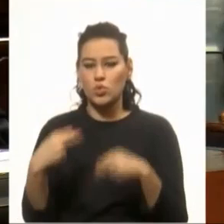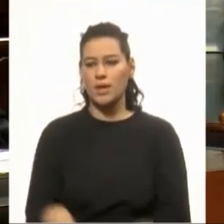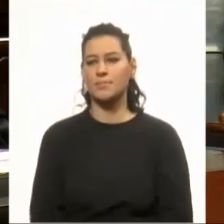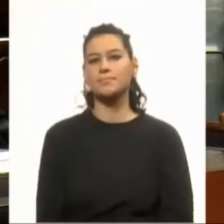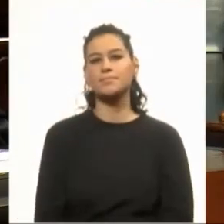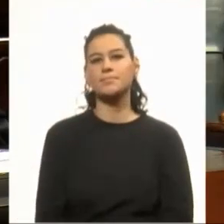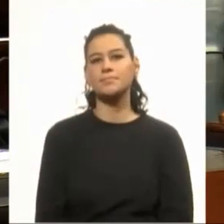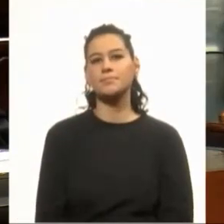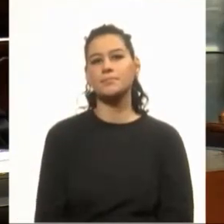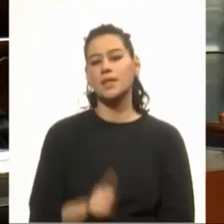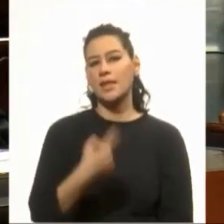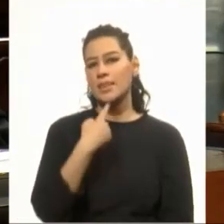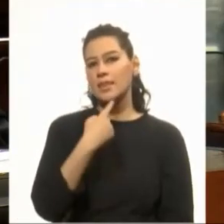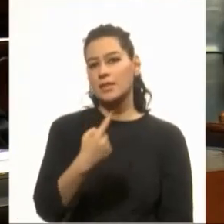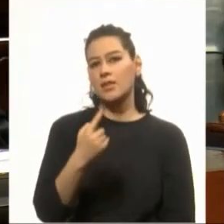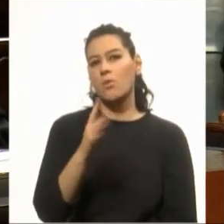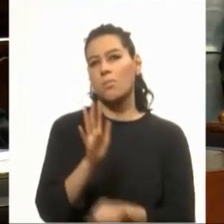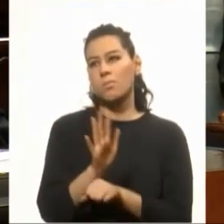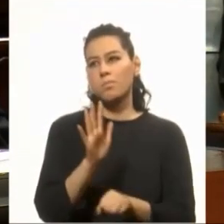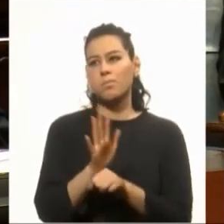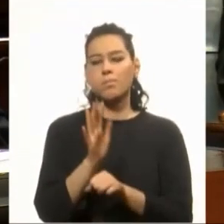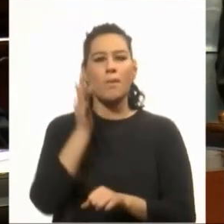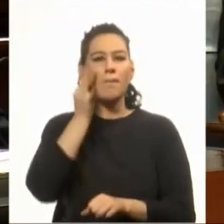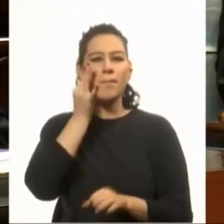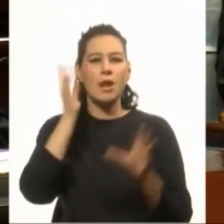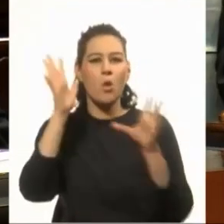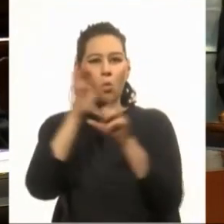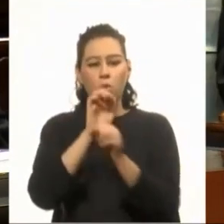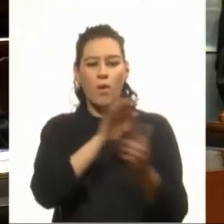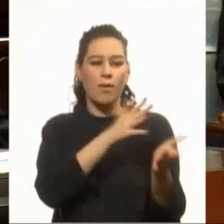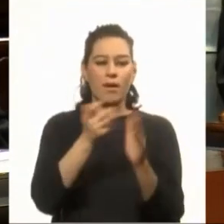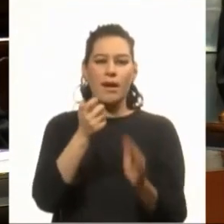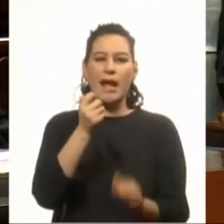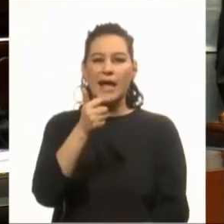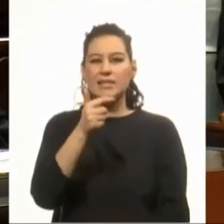Se ha dicho, son más oscuros y parecen africanos.